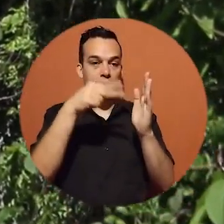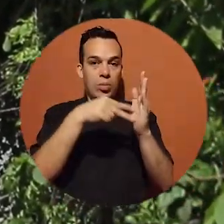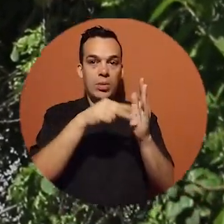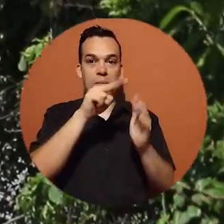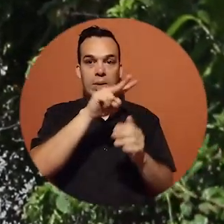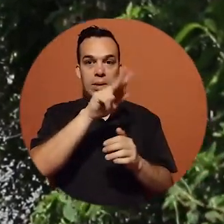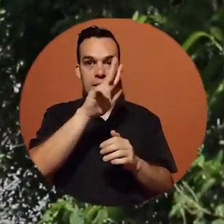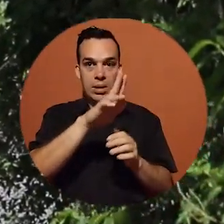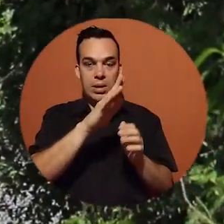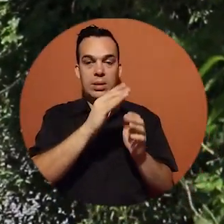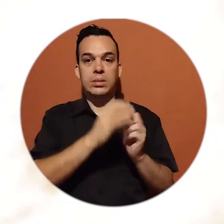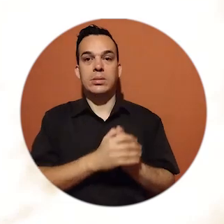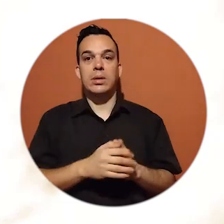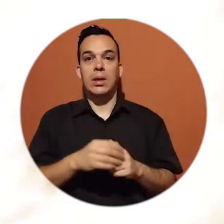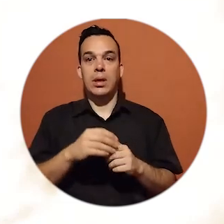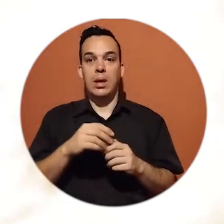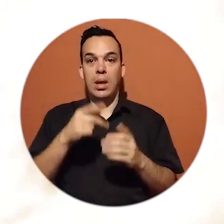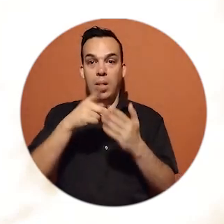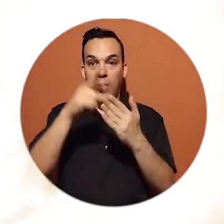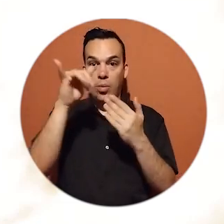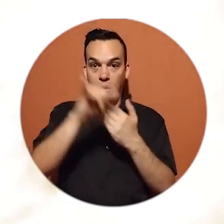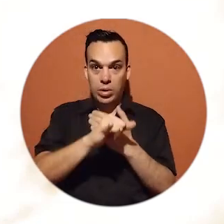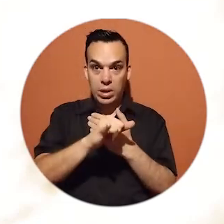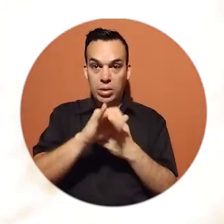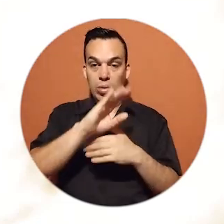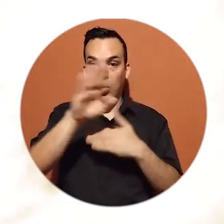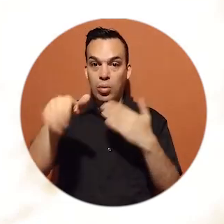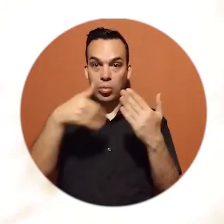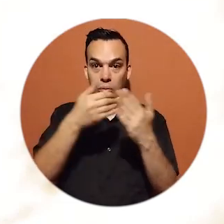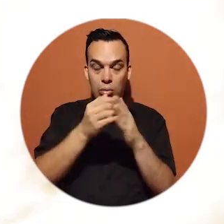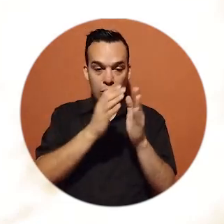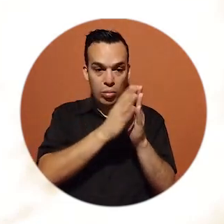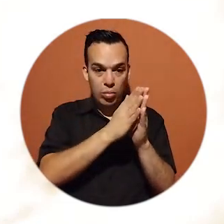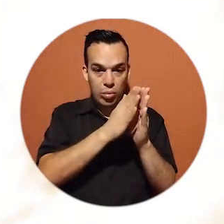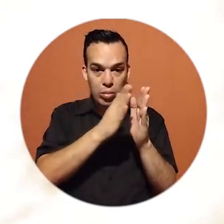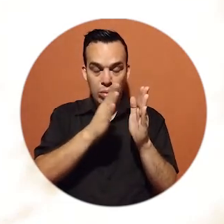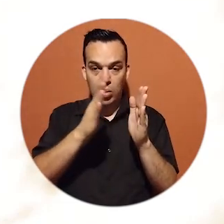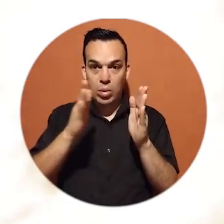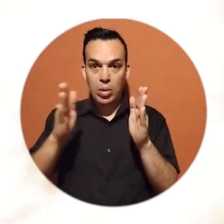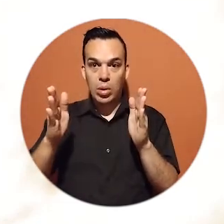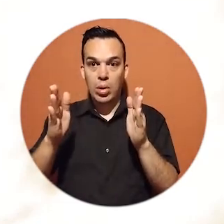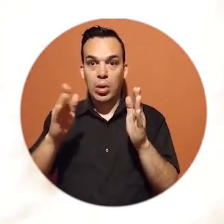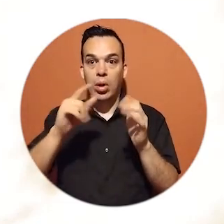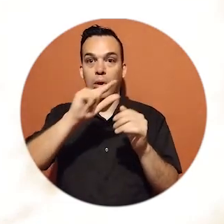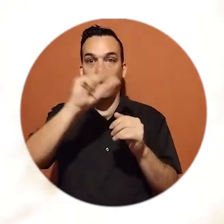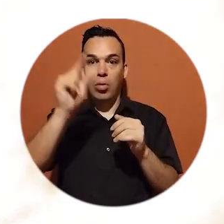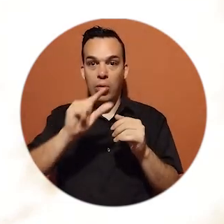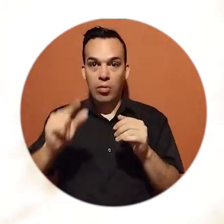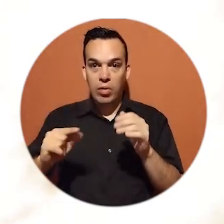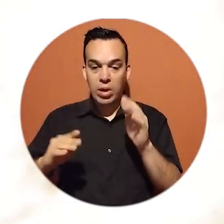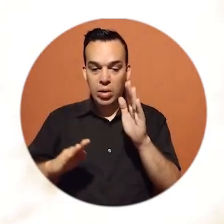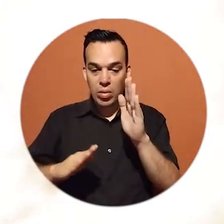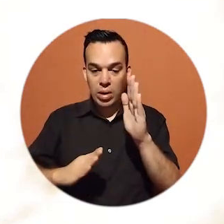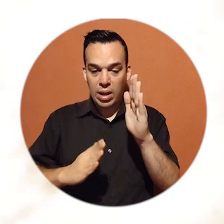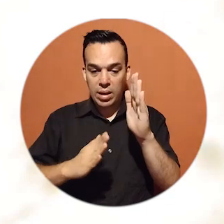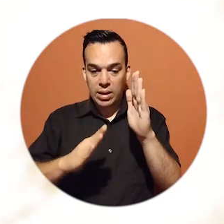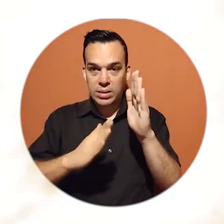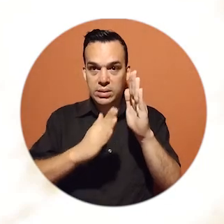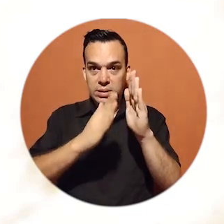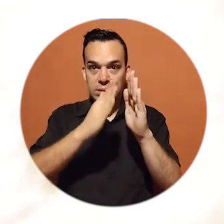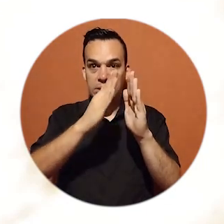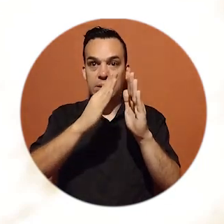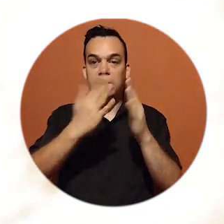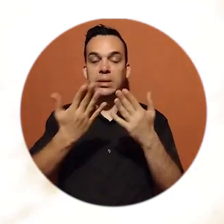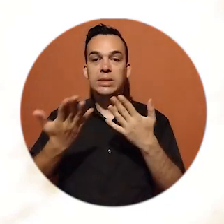2023. En este caso el proyecto con todo lo que fue el margen del río, las crecidas de la época